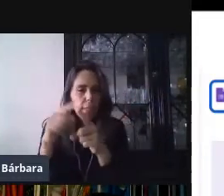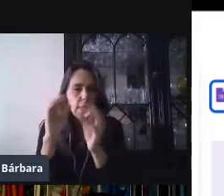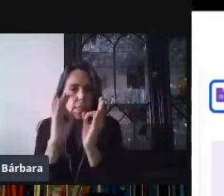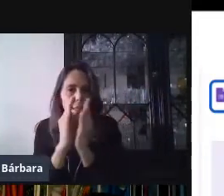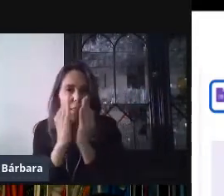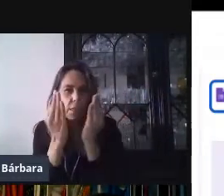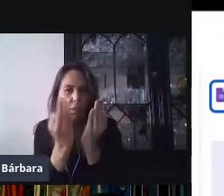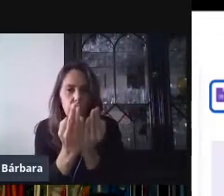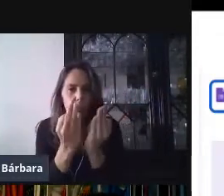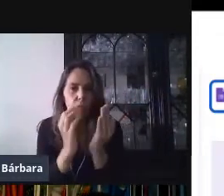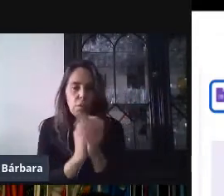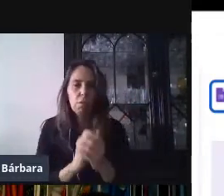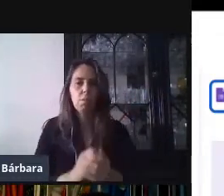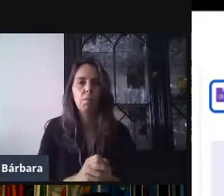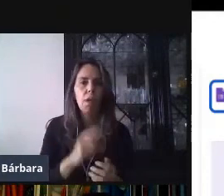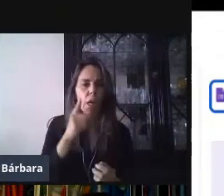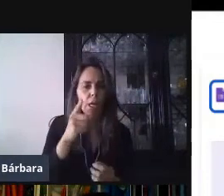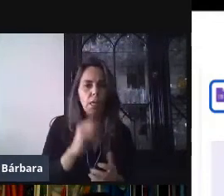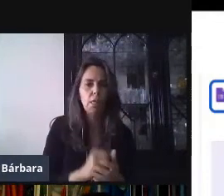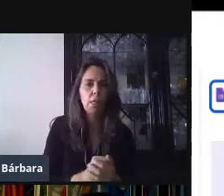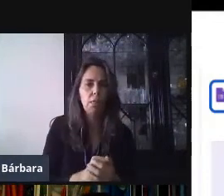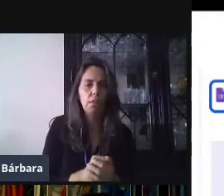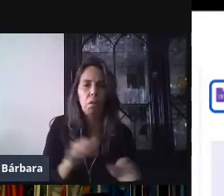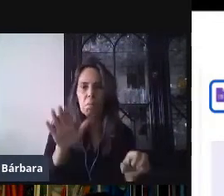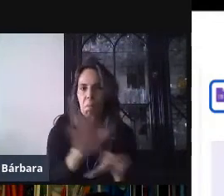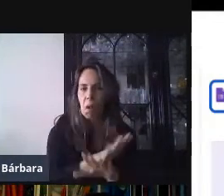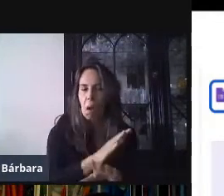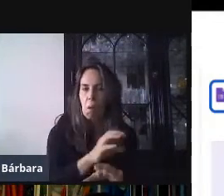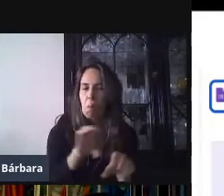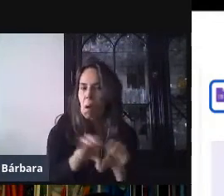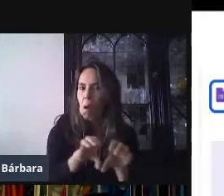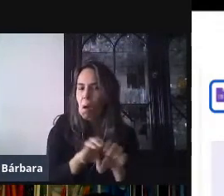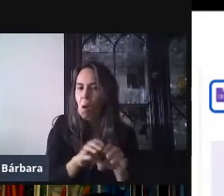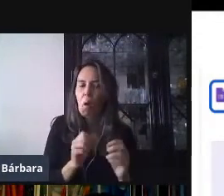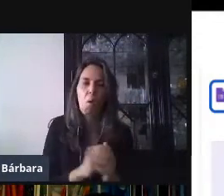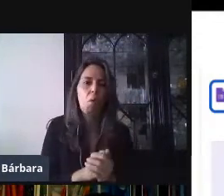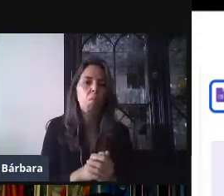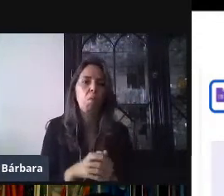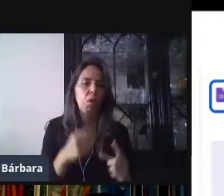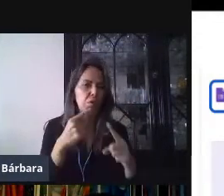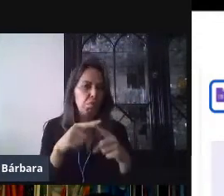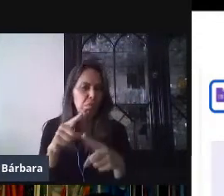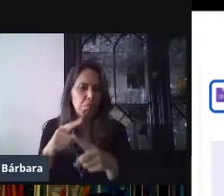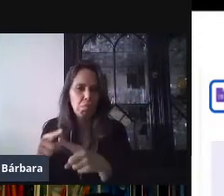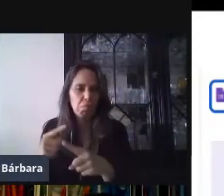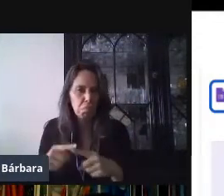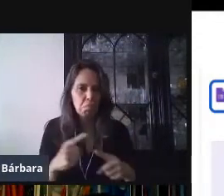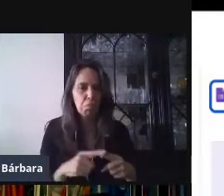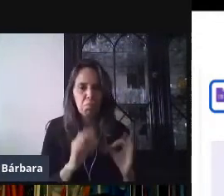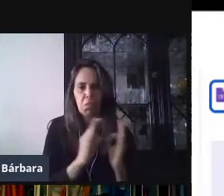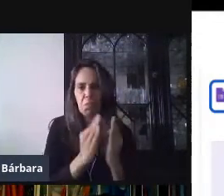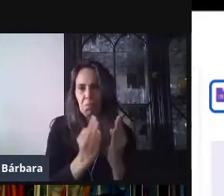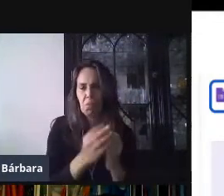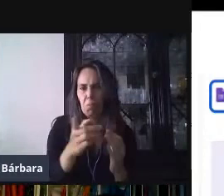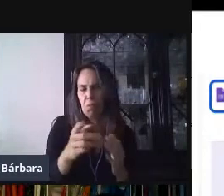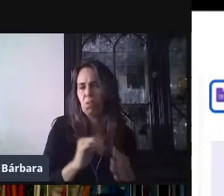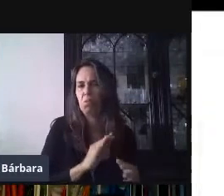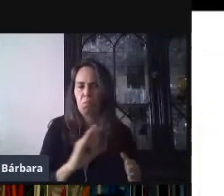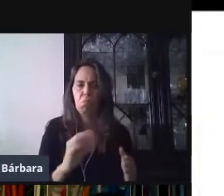nos van a apoyar, ya sea configurarlo, a tener una vista previa o agregar ciertas funciones o configurarlas en nuestro formulario.